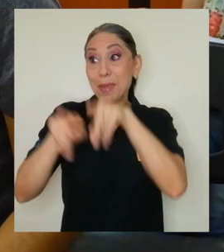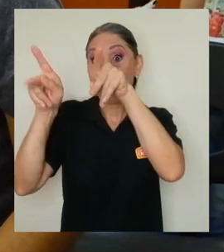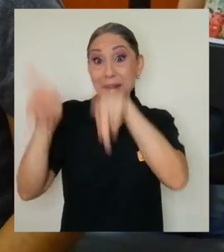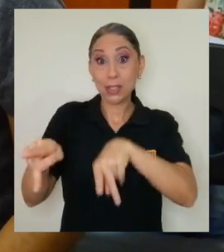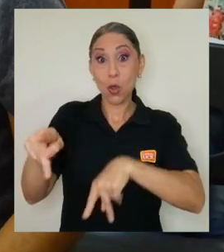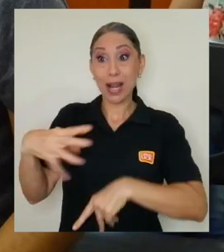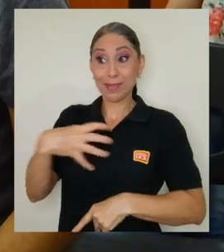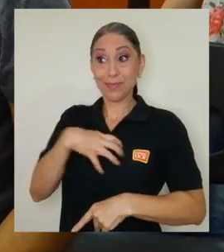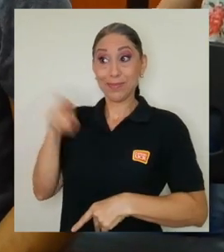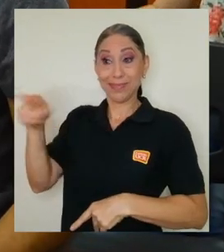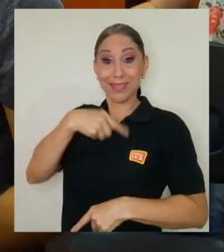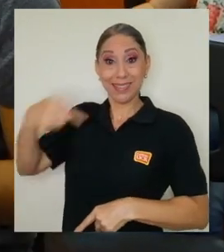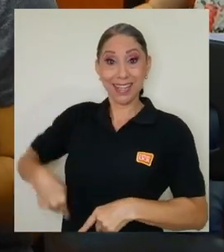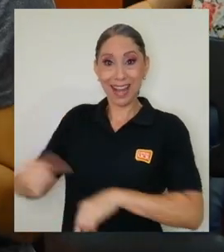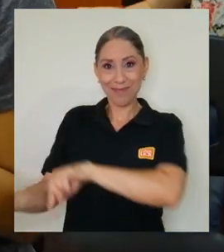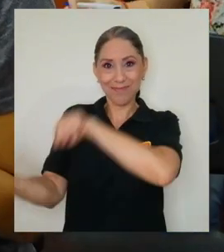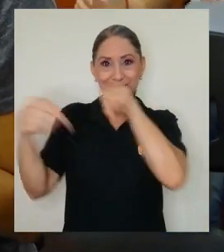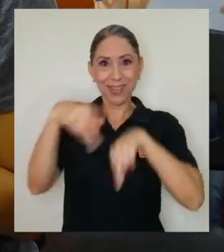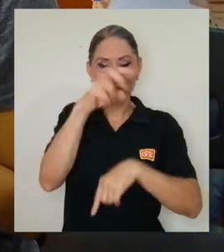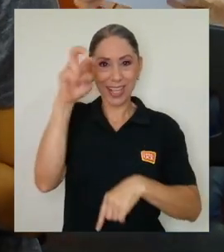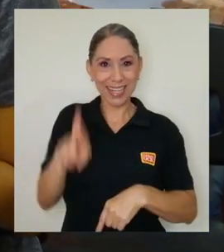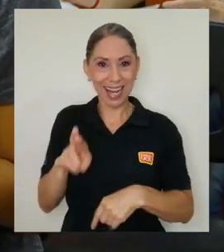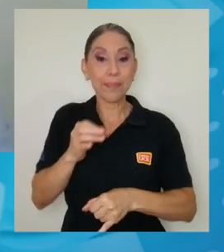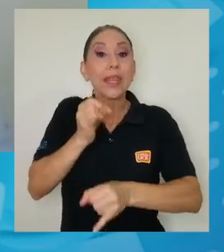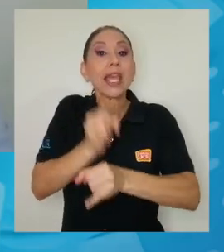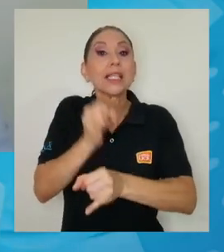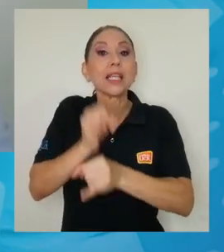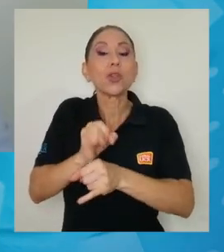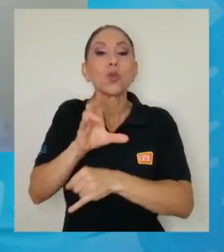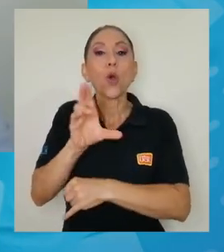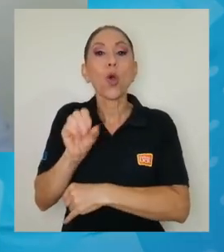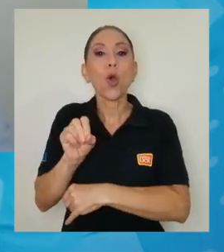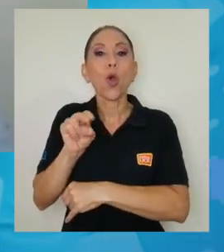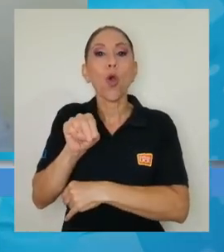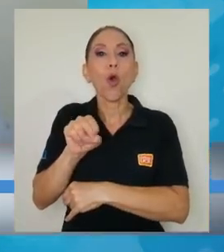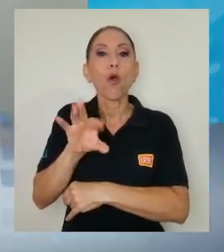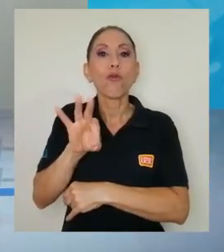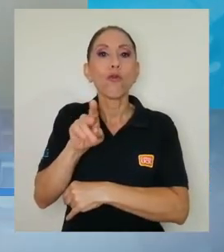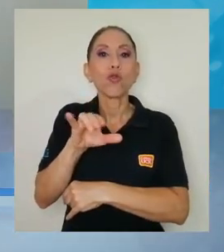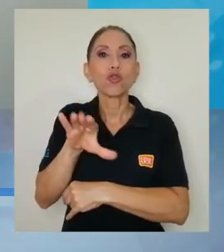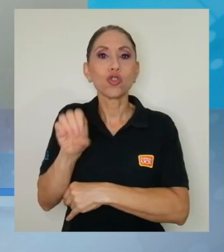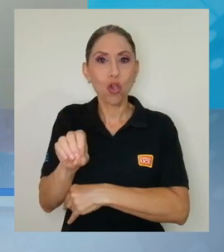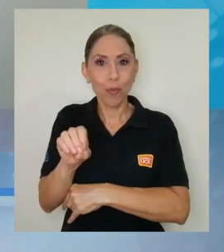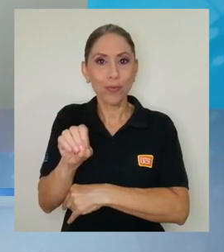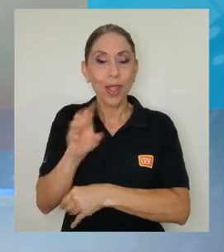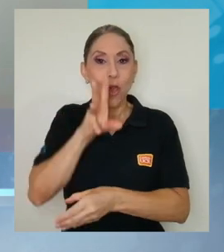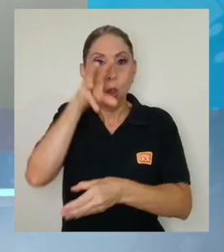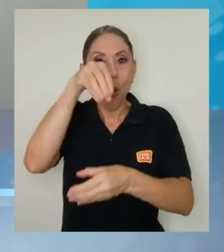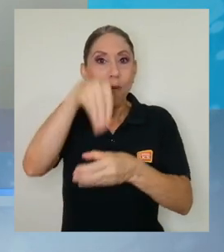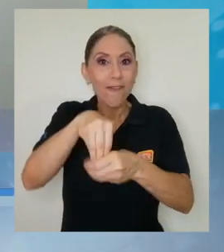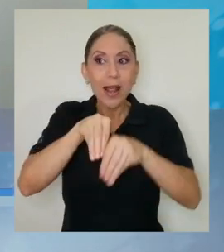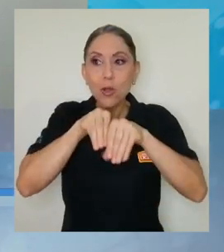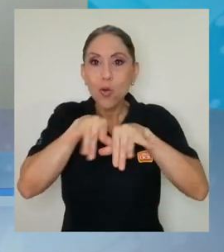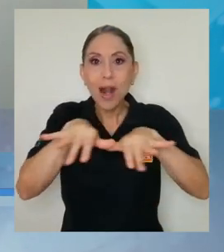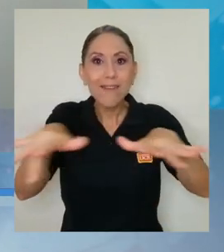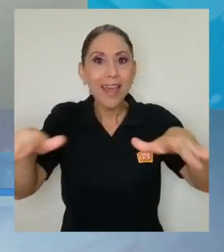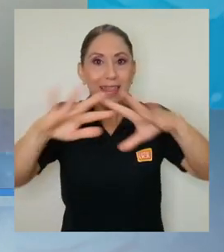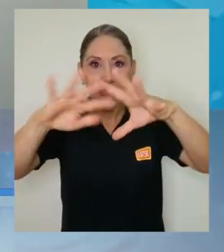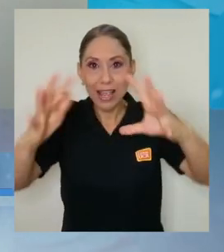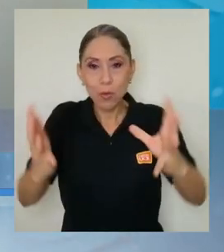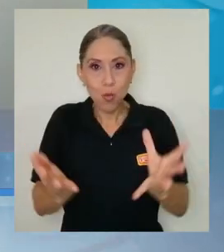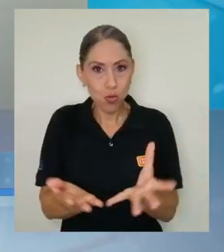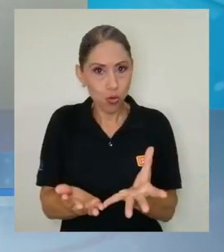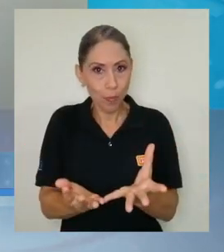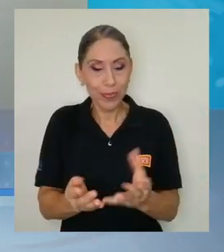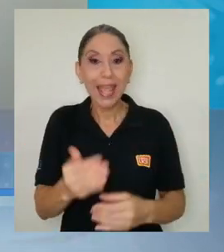El Instituto Confucio es un instituto que forma parte de una red de Instituto Confucio alrededor del mundo y